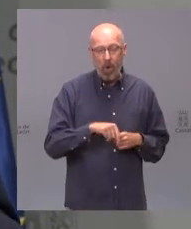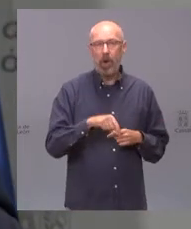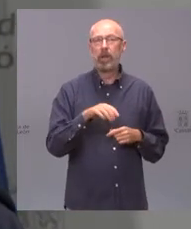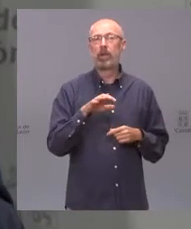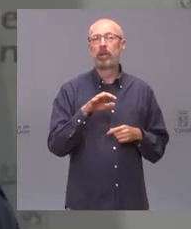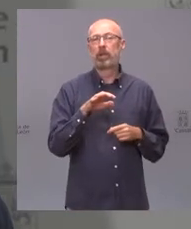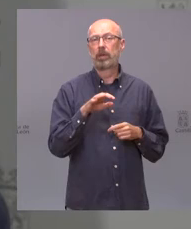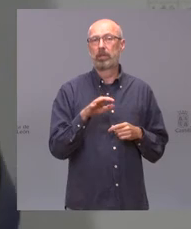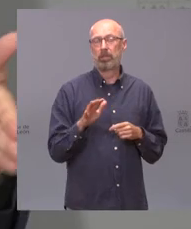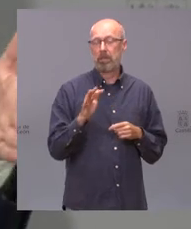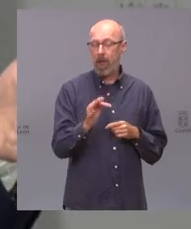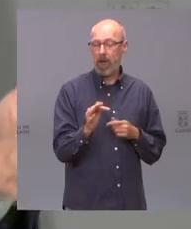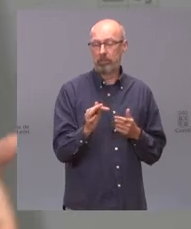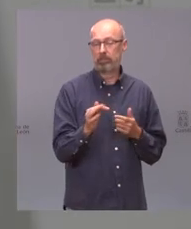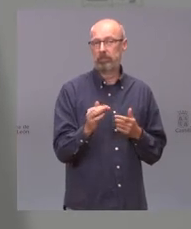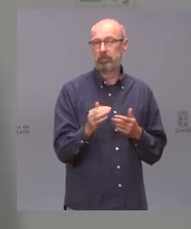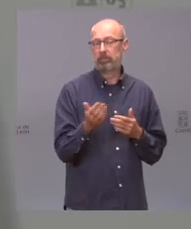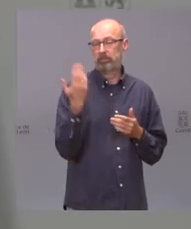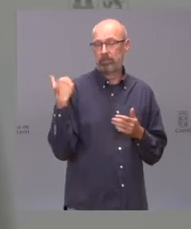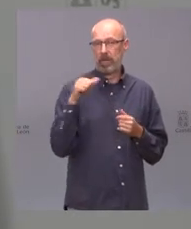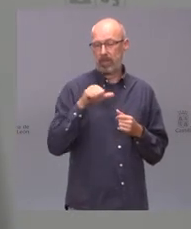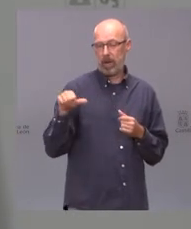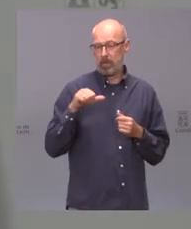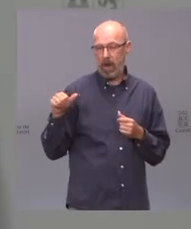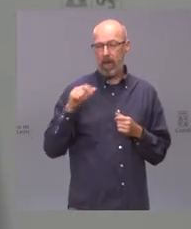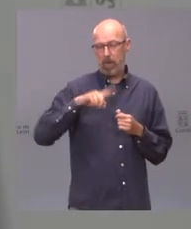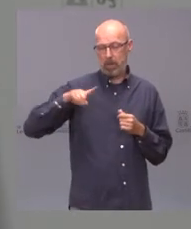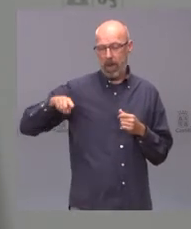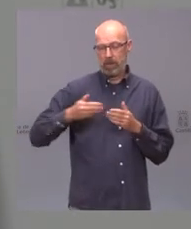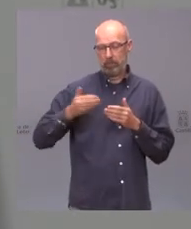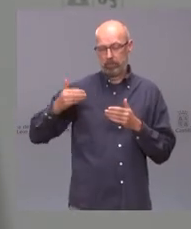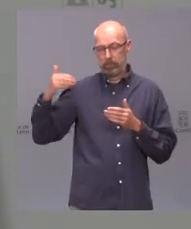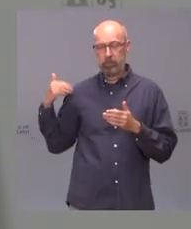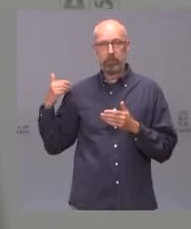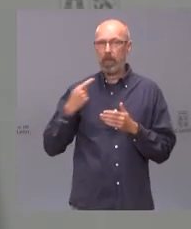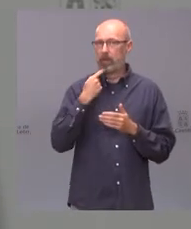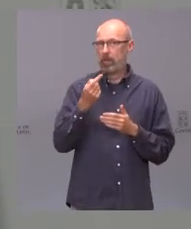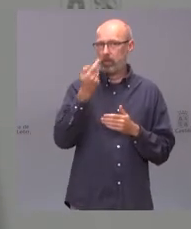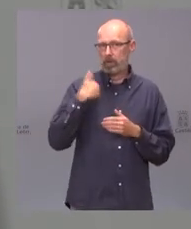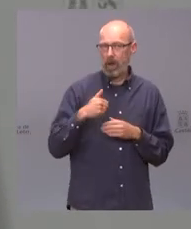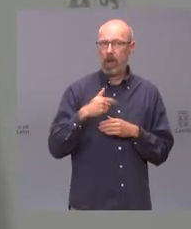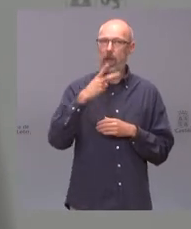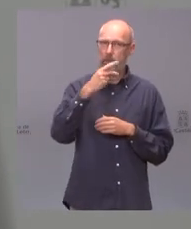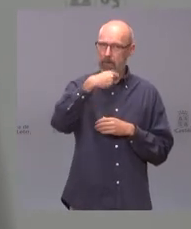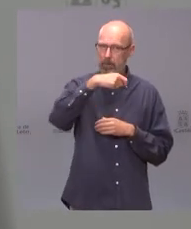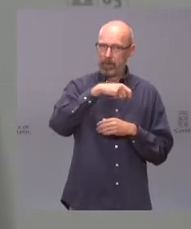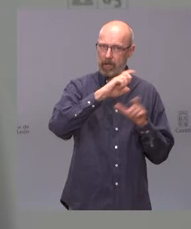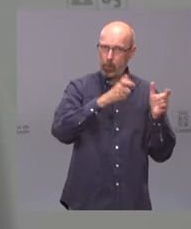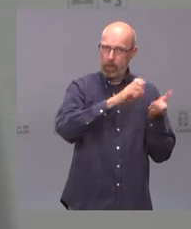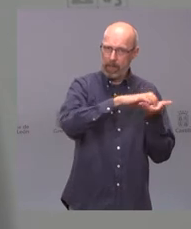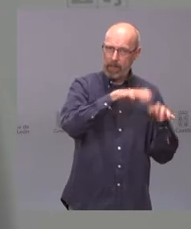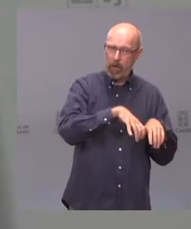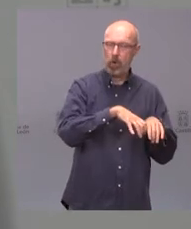que a lo largo de las últimas semanas y meses el vicepresidente de la Junta el presidente de las